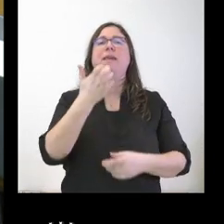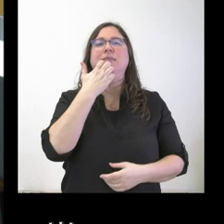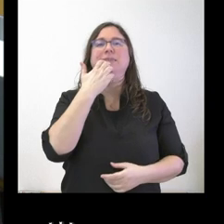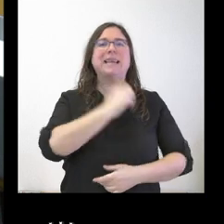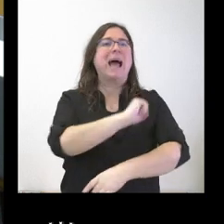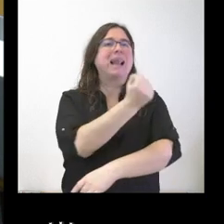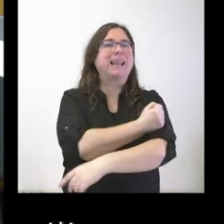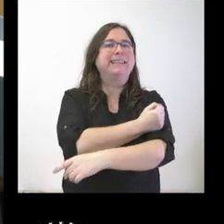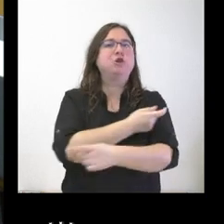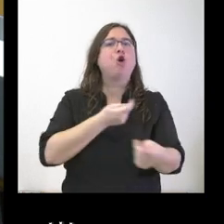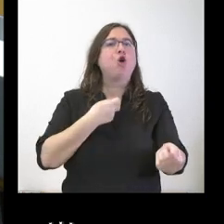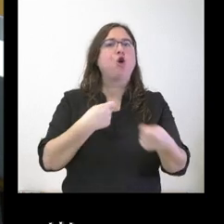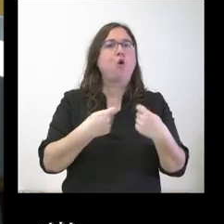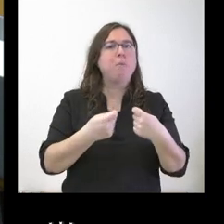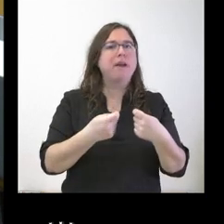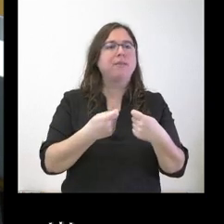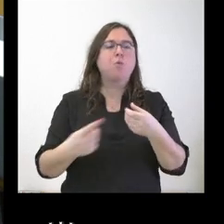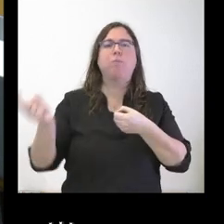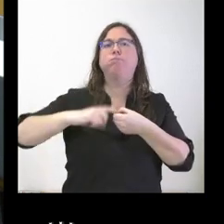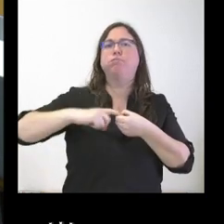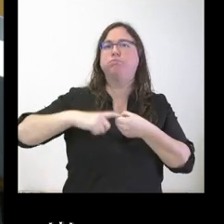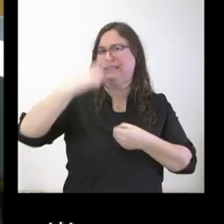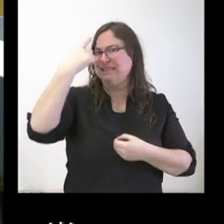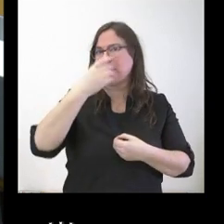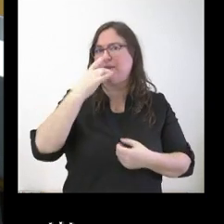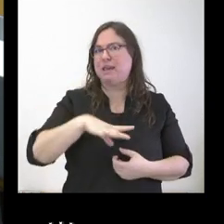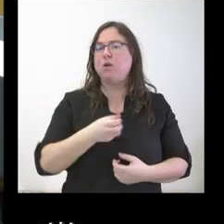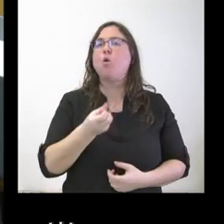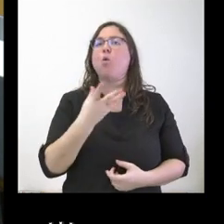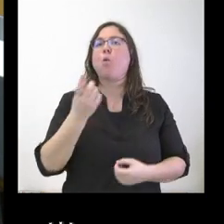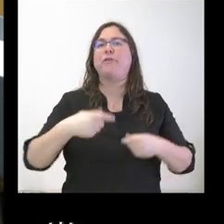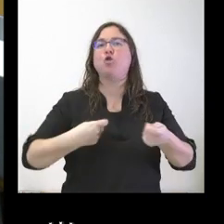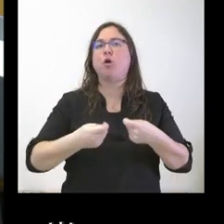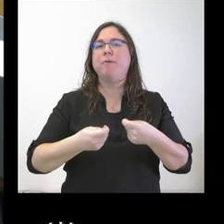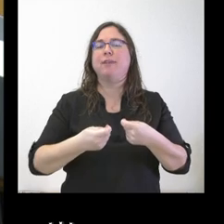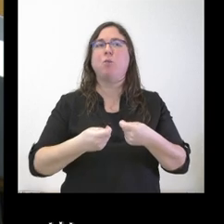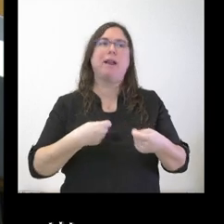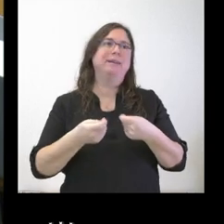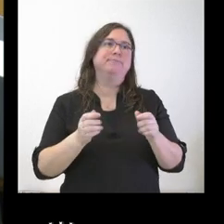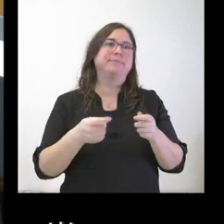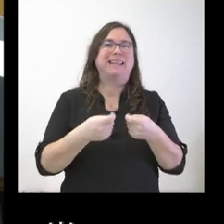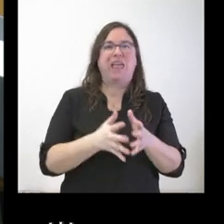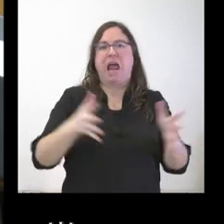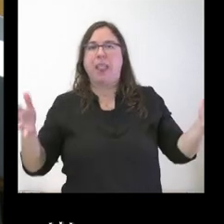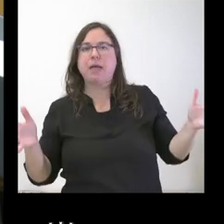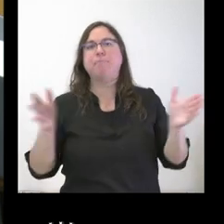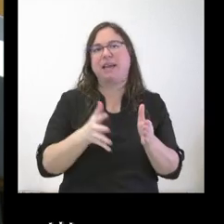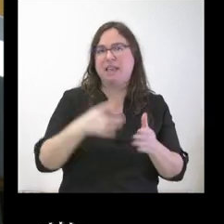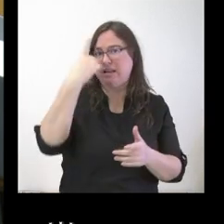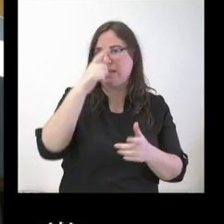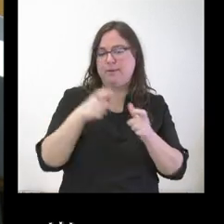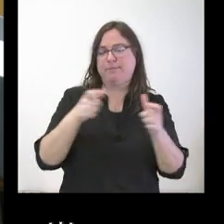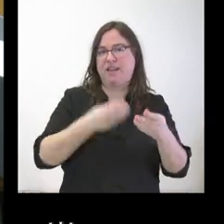registro de los comercios que se van a sumar a esta iniciativa, la cifra, y si son grandes establecimientos o pequeños, en definitiva.